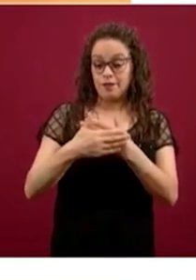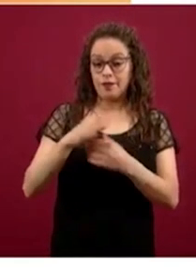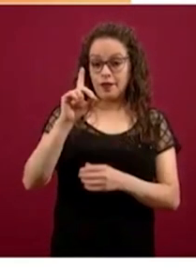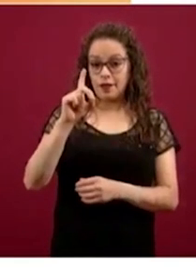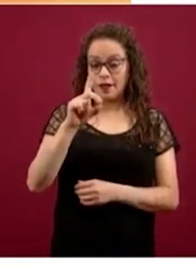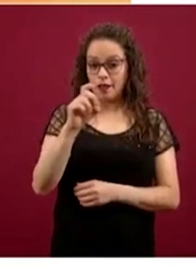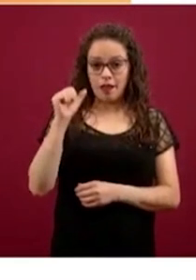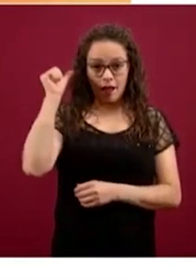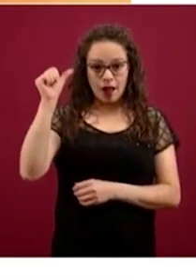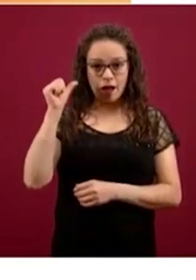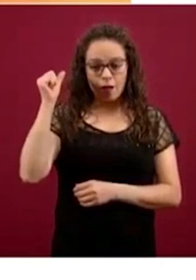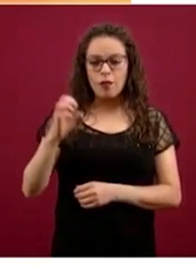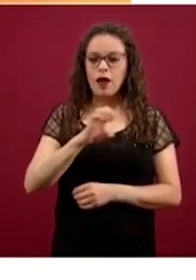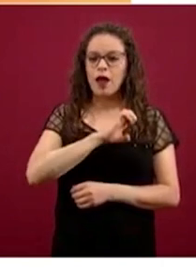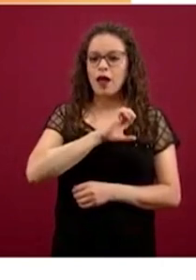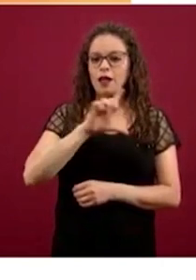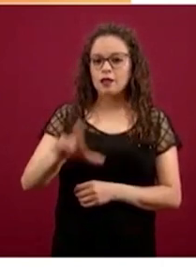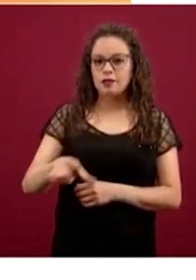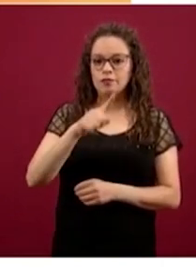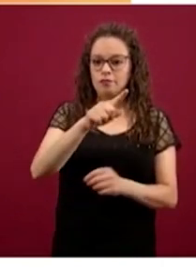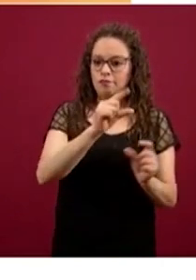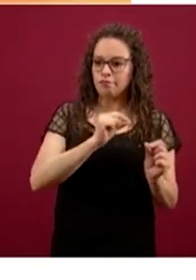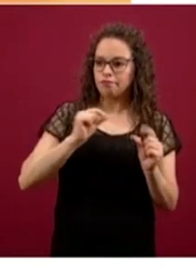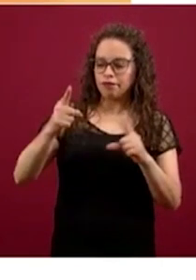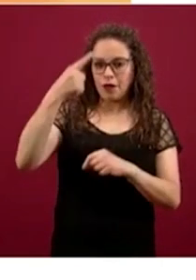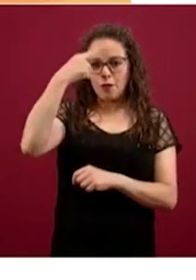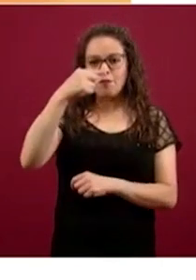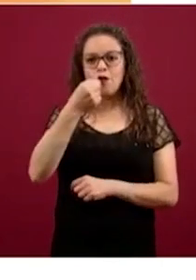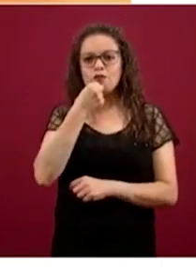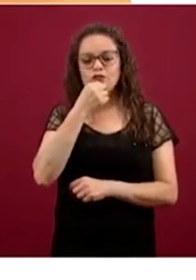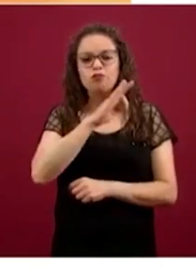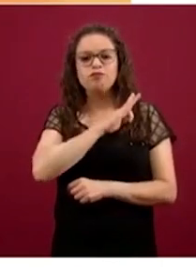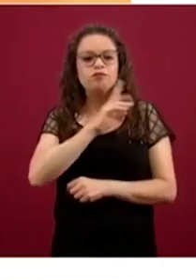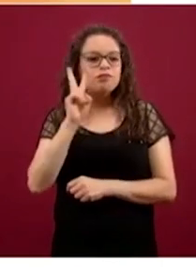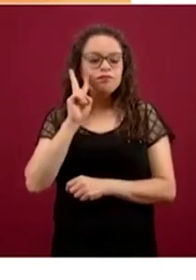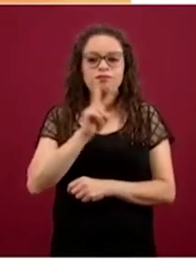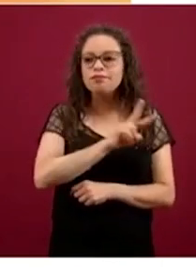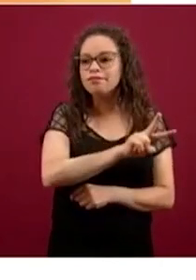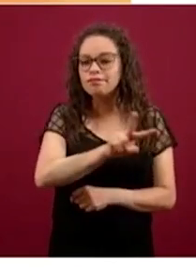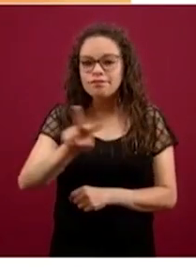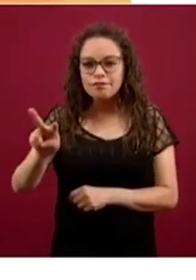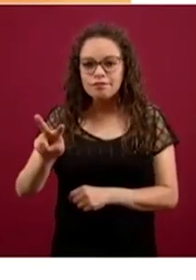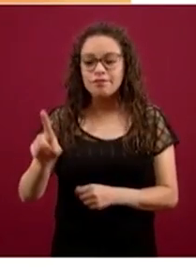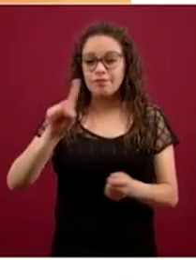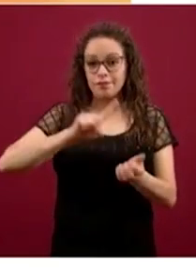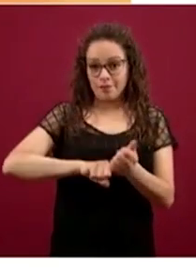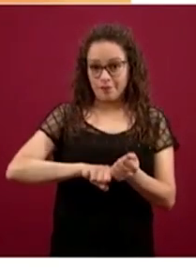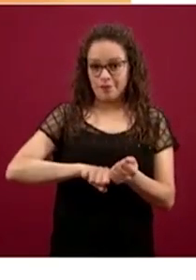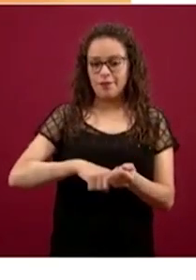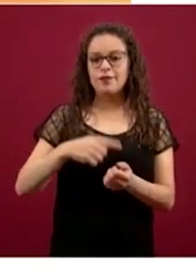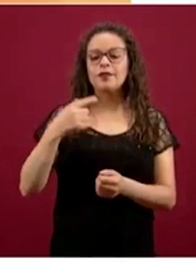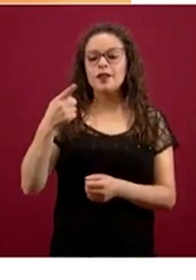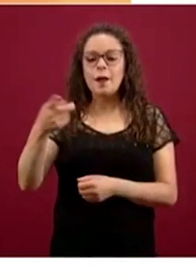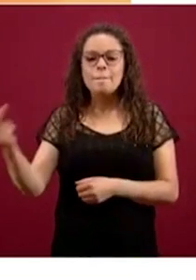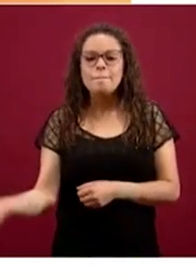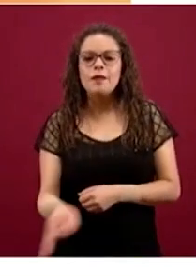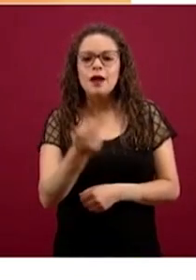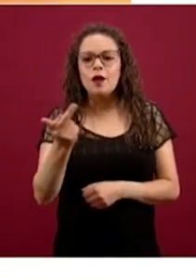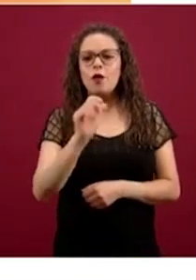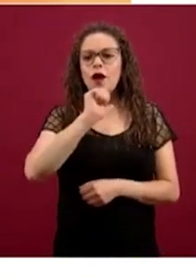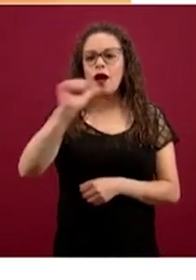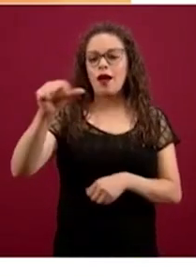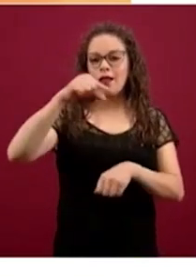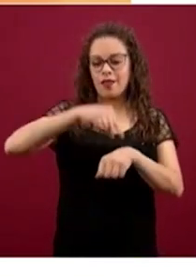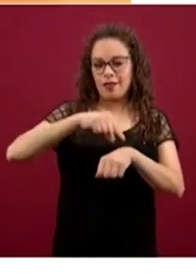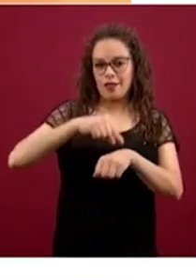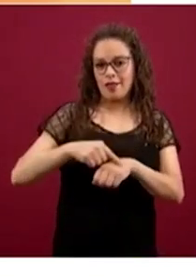especial para los niños. Incluso temores. Por eso, este sábado y domingo, pregúntale al Dr. Gatell. Manda un video de hasta